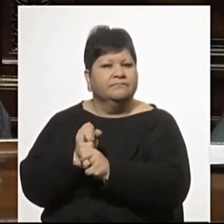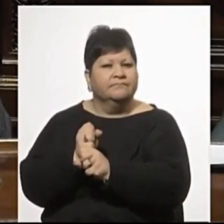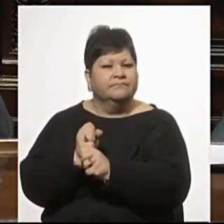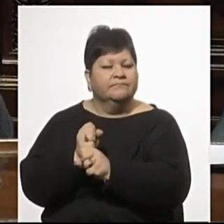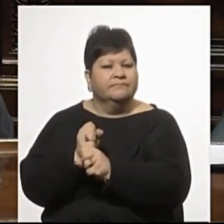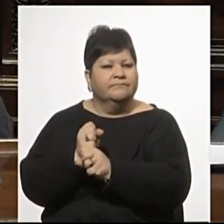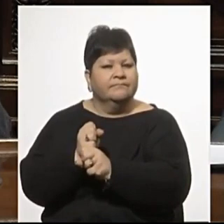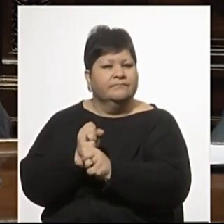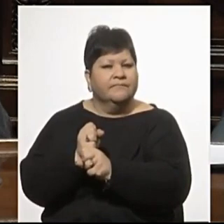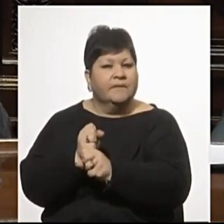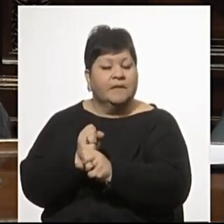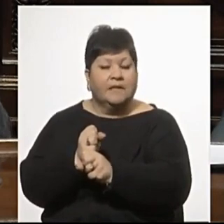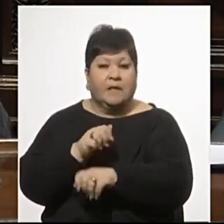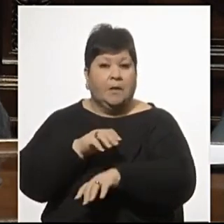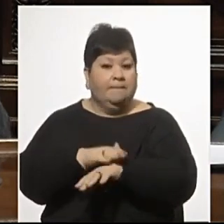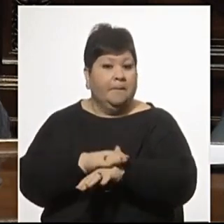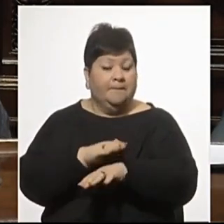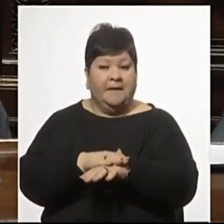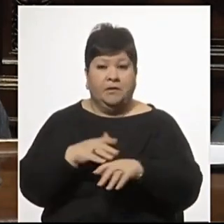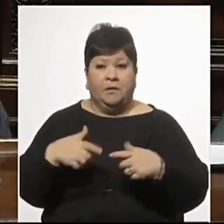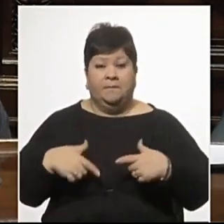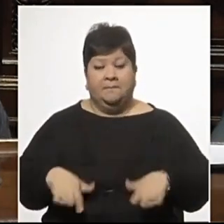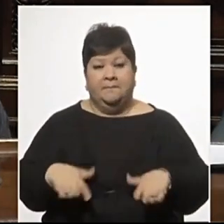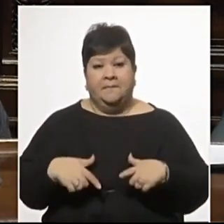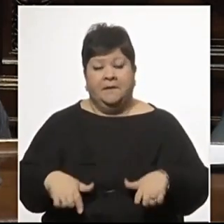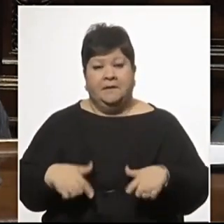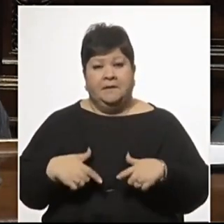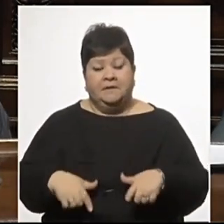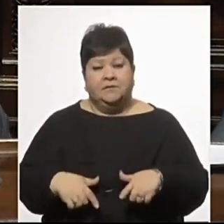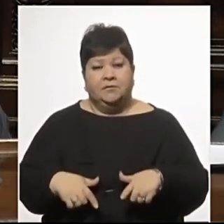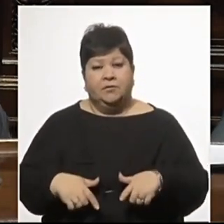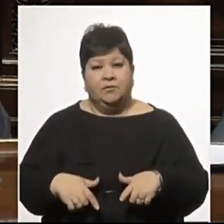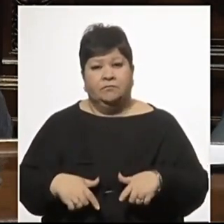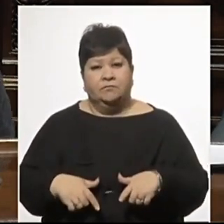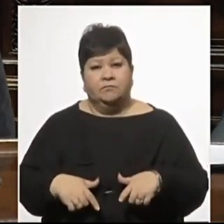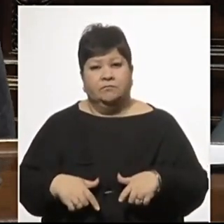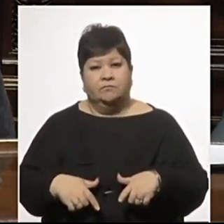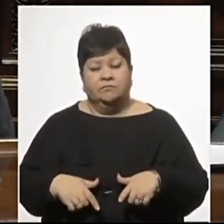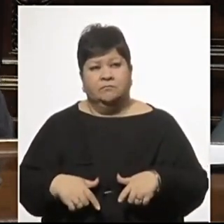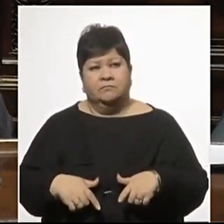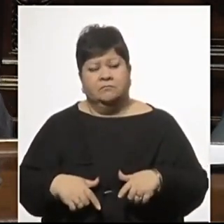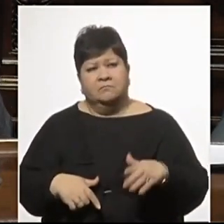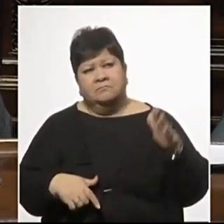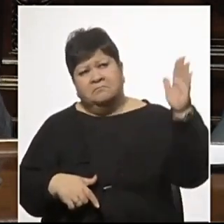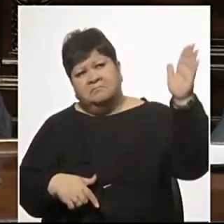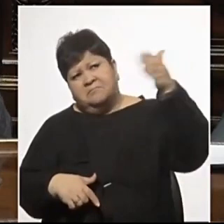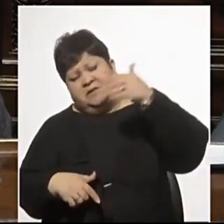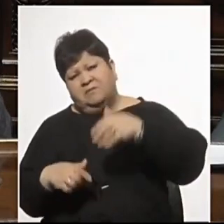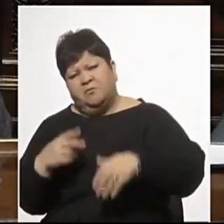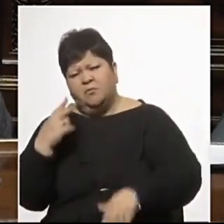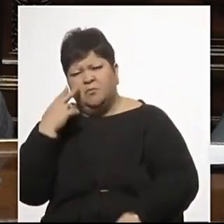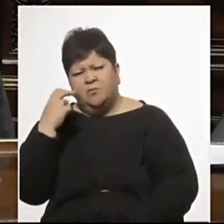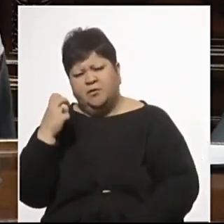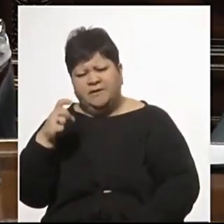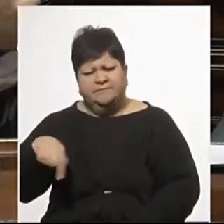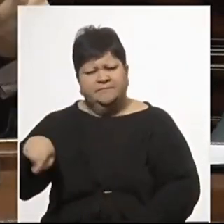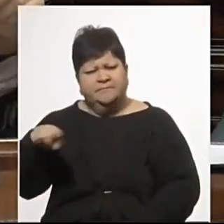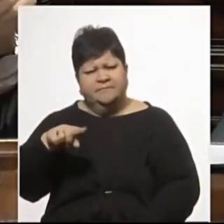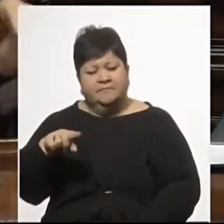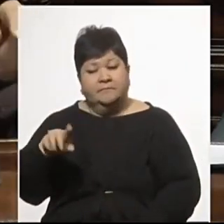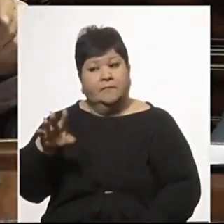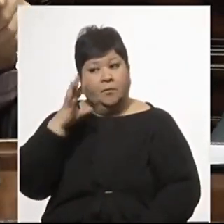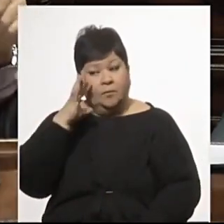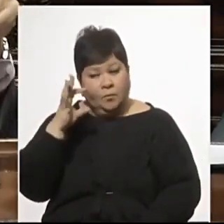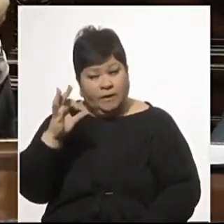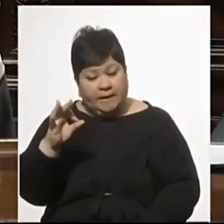Y cuando me tocó ser ministro, me llamó por ahí en un boliche y me dijo Pepe, ten